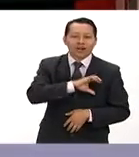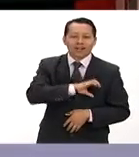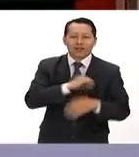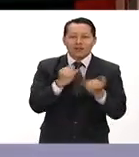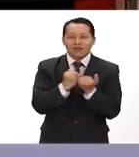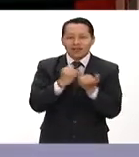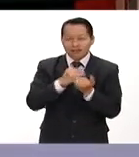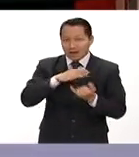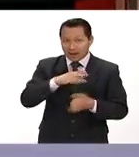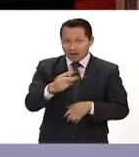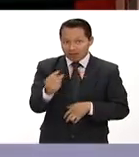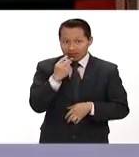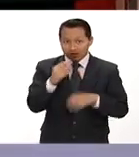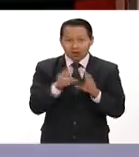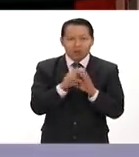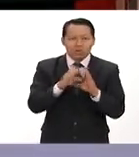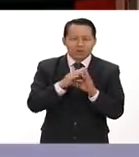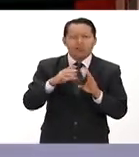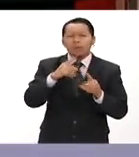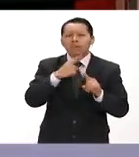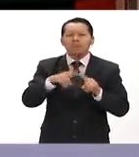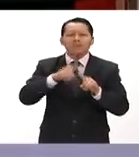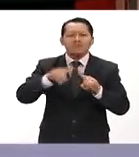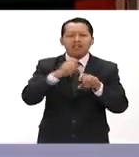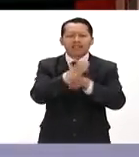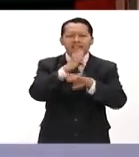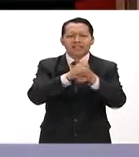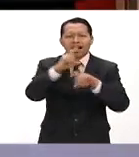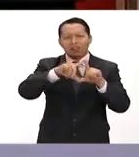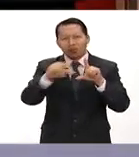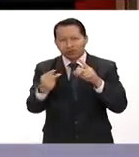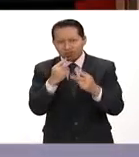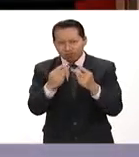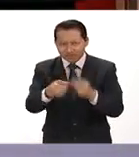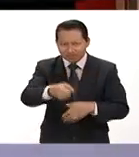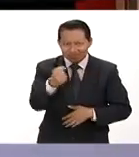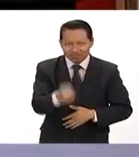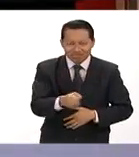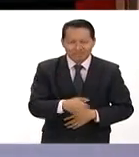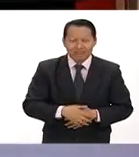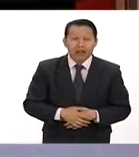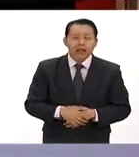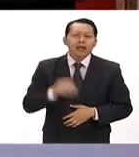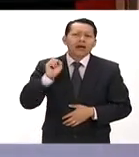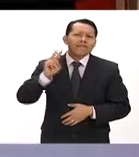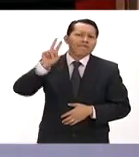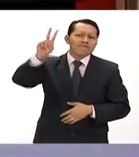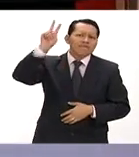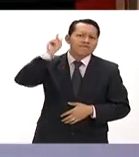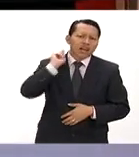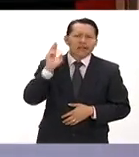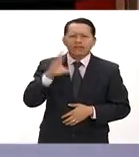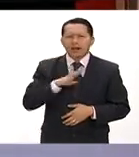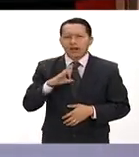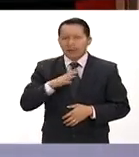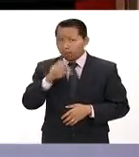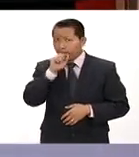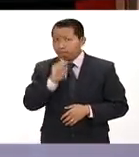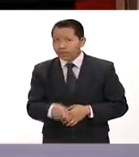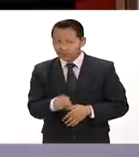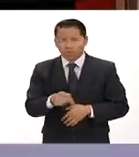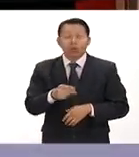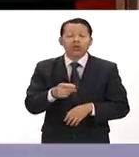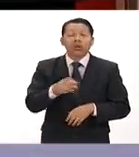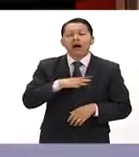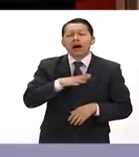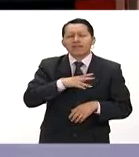a quienes nos están viendo también en el interior de la República Mexicana. El viernes fue emboscado un convoy de la Secretaría de